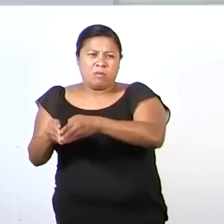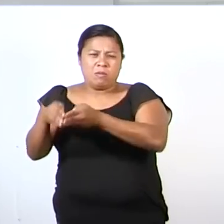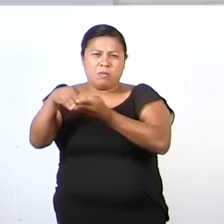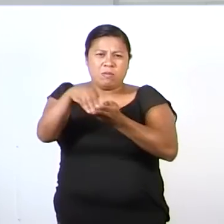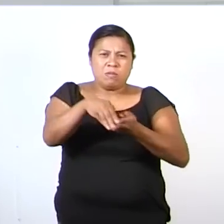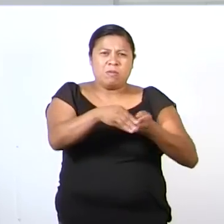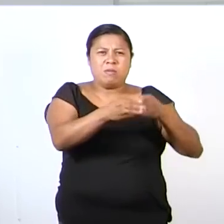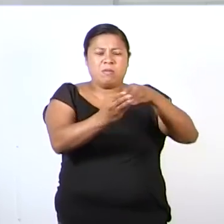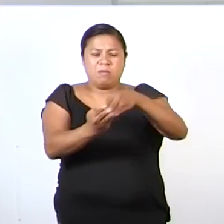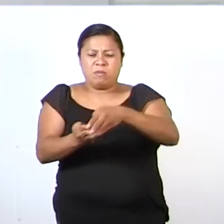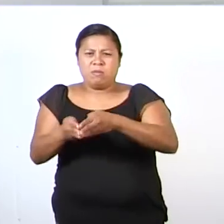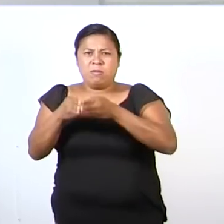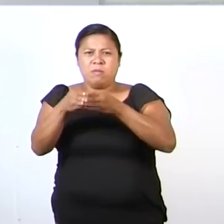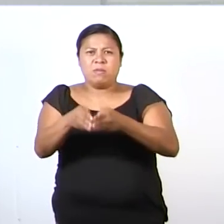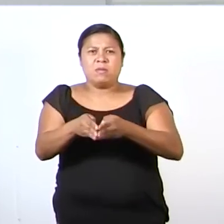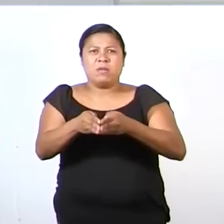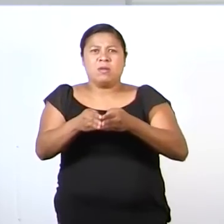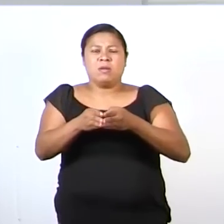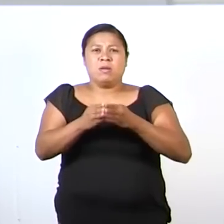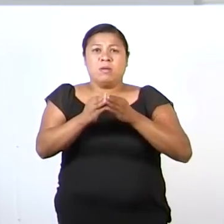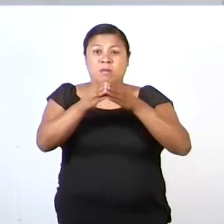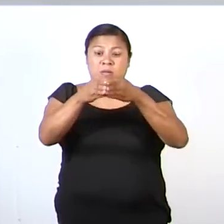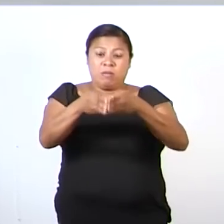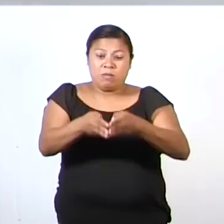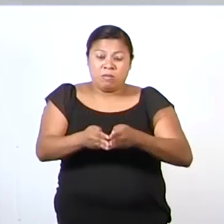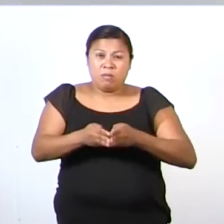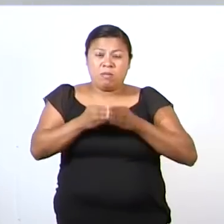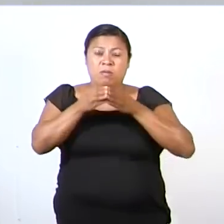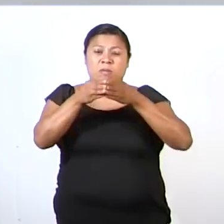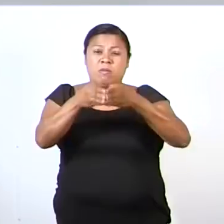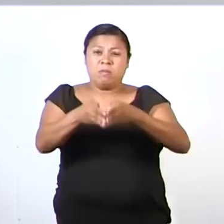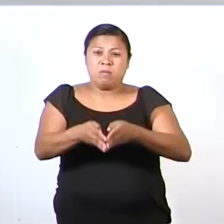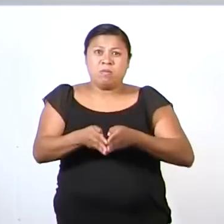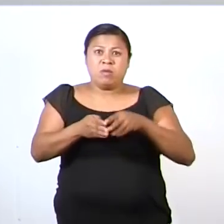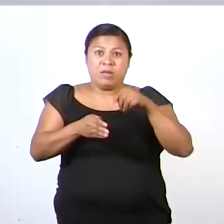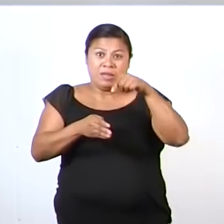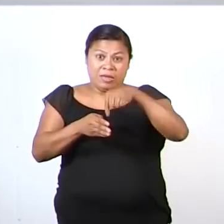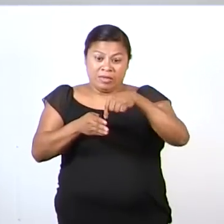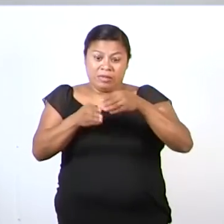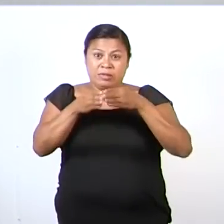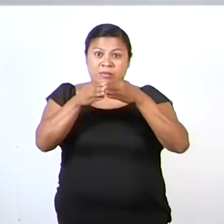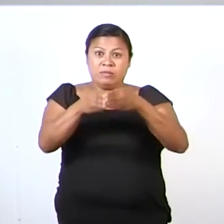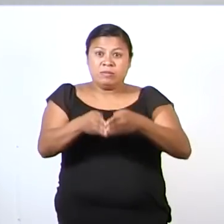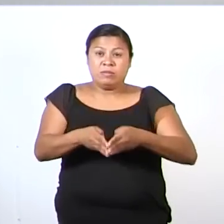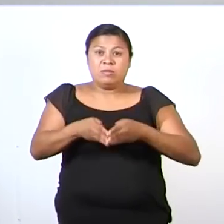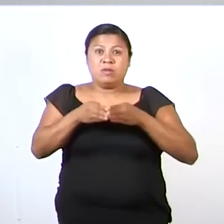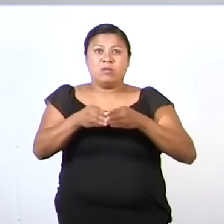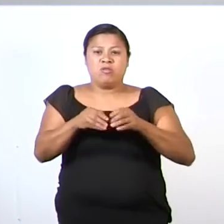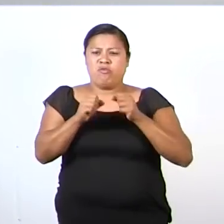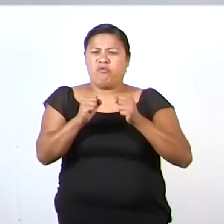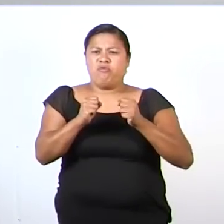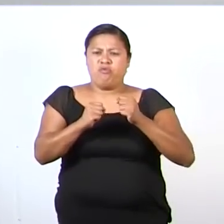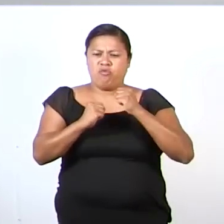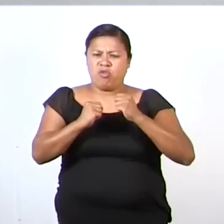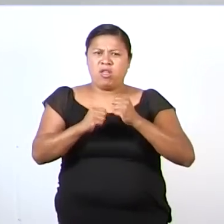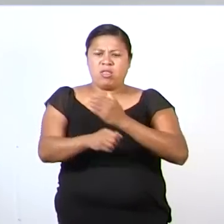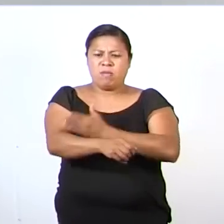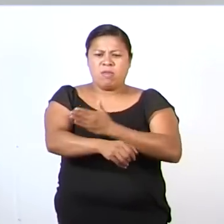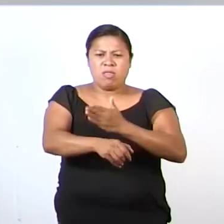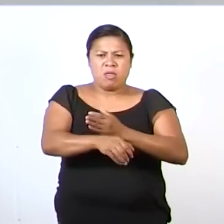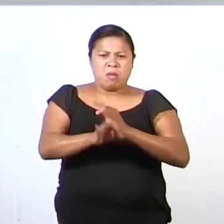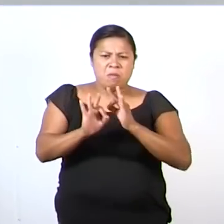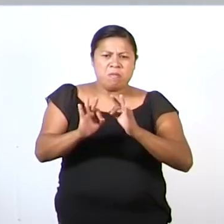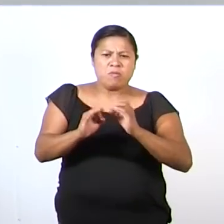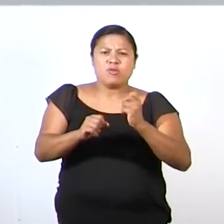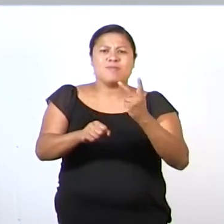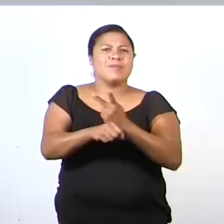hundir. Pero como el barco era muy, muy resistente, a ellos no